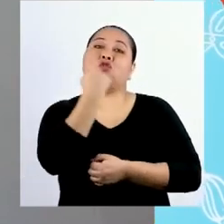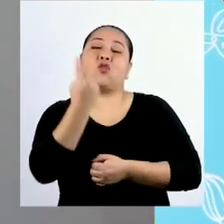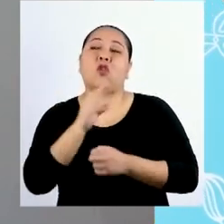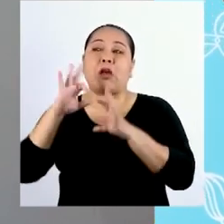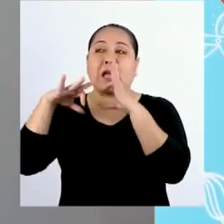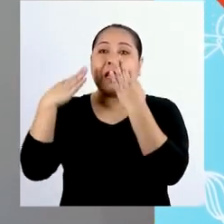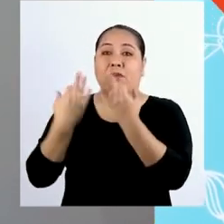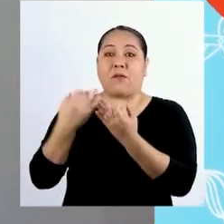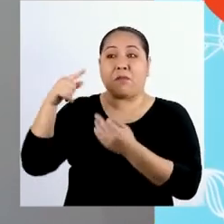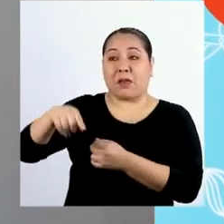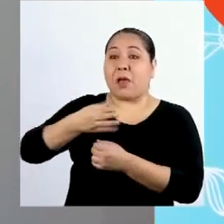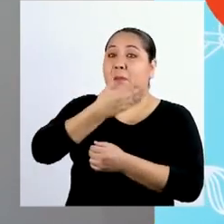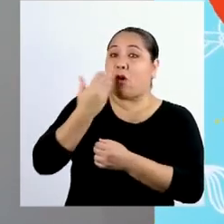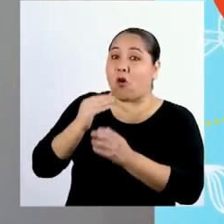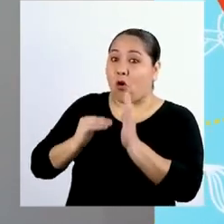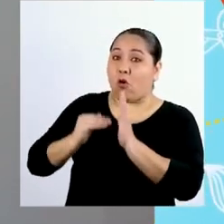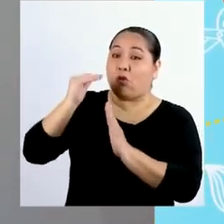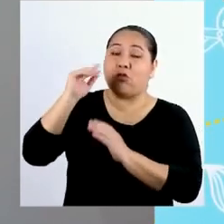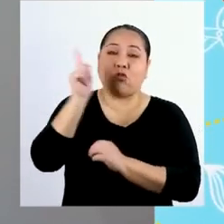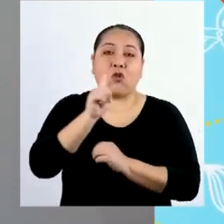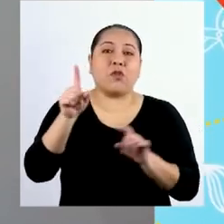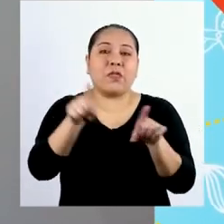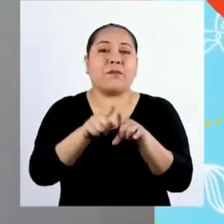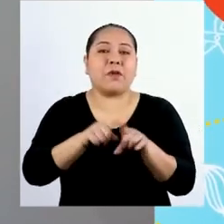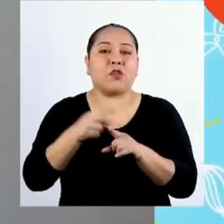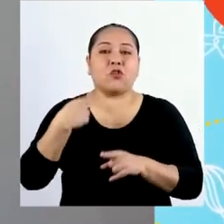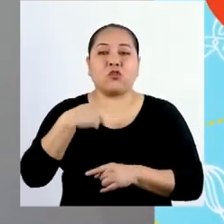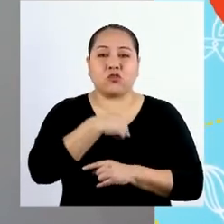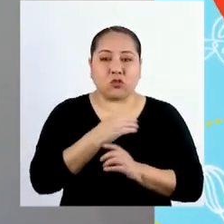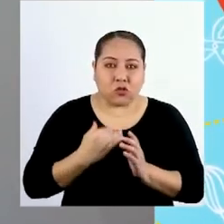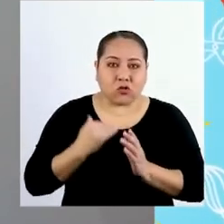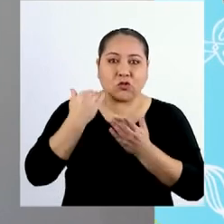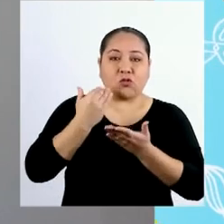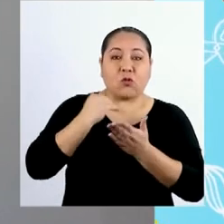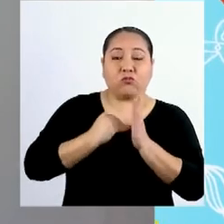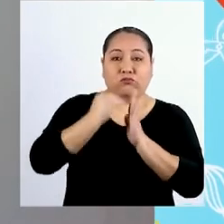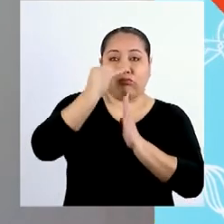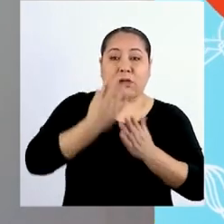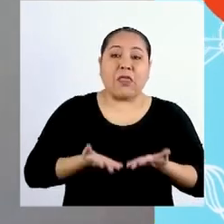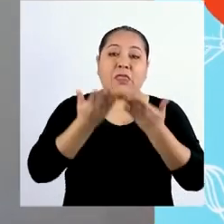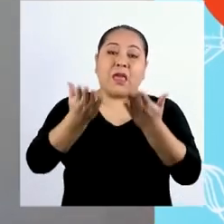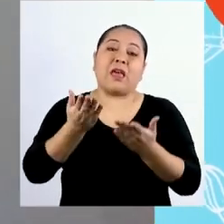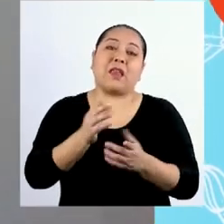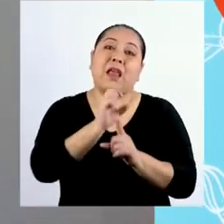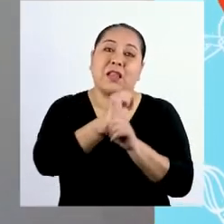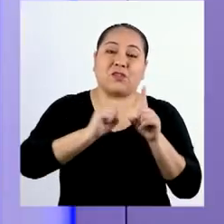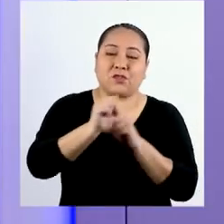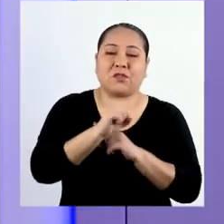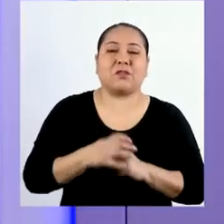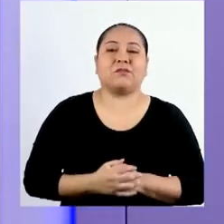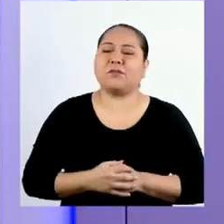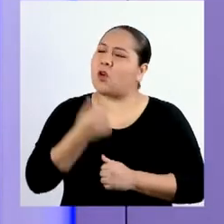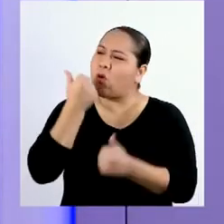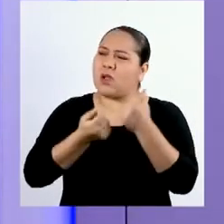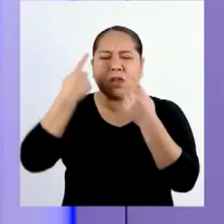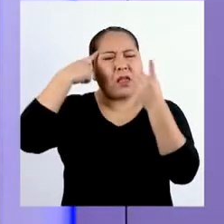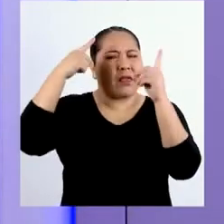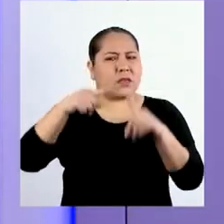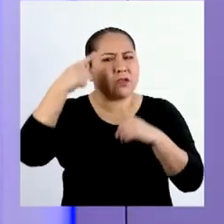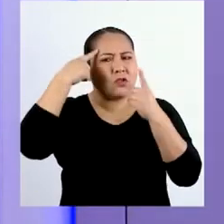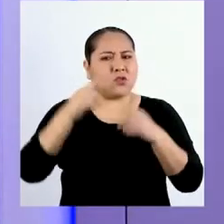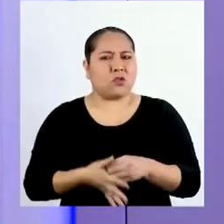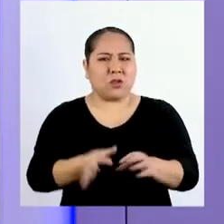que nuestras familias estén mejor, sino que además podamos también dar más al resto de la sociedad. ¿Qué tipo de